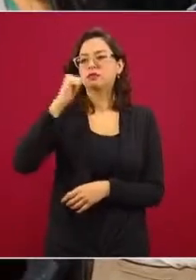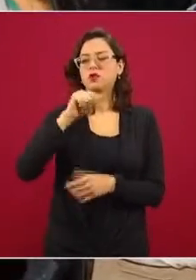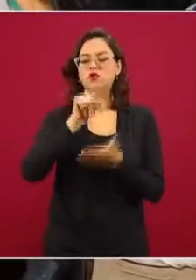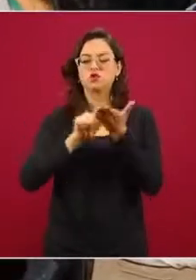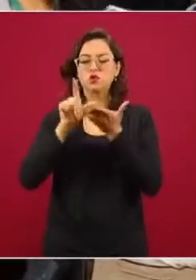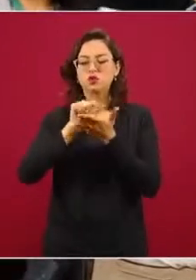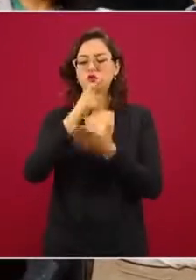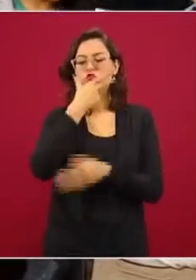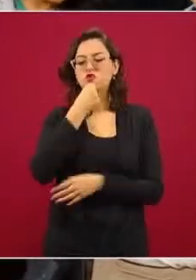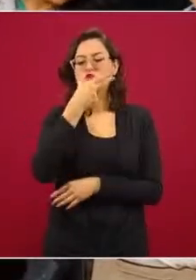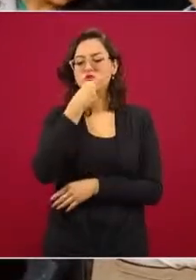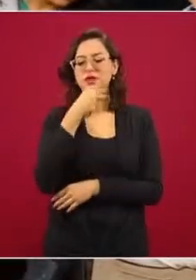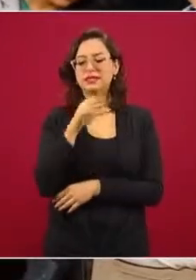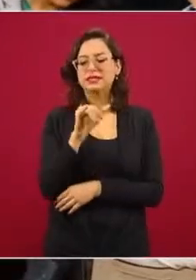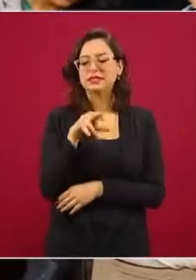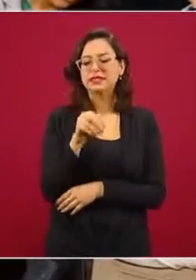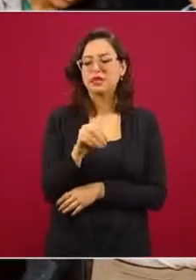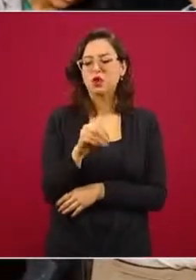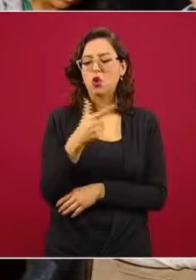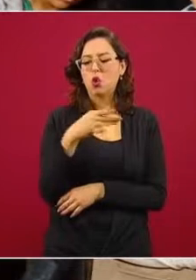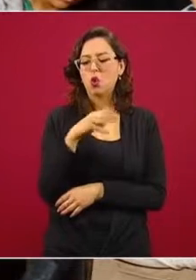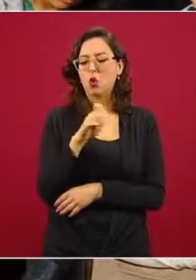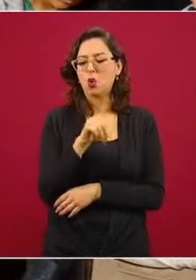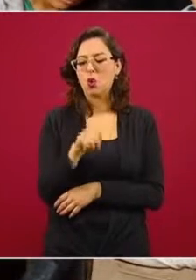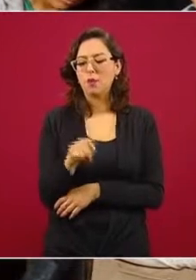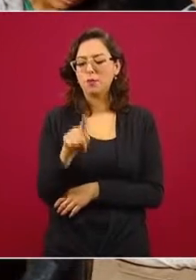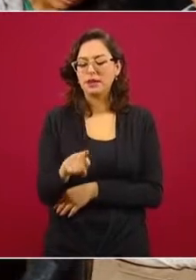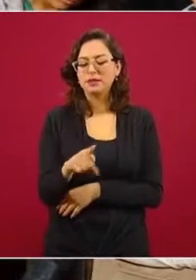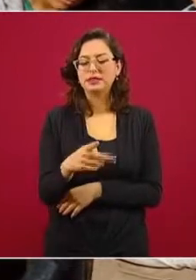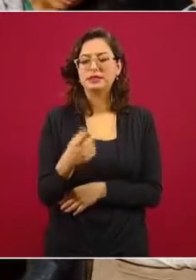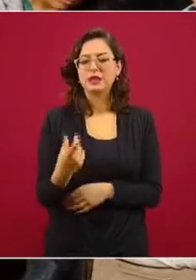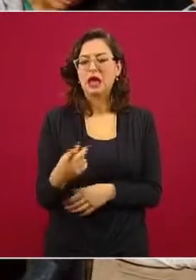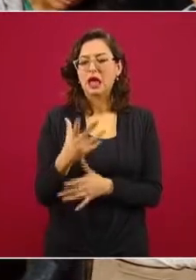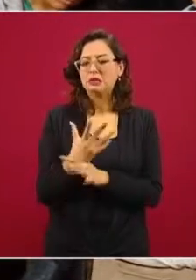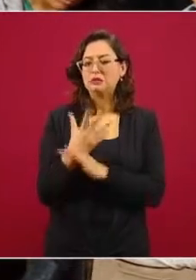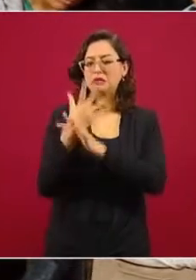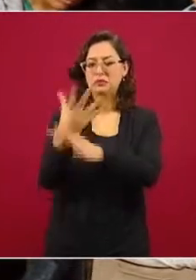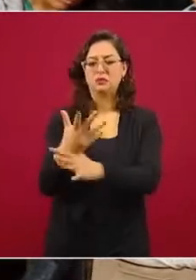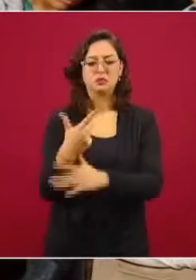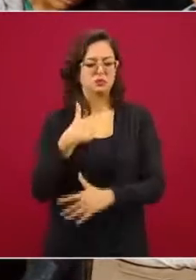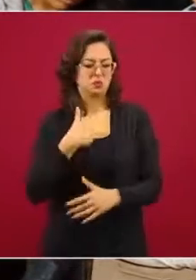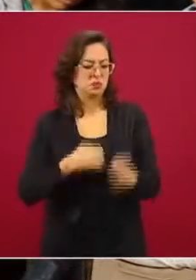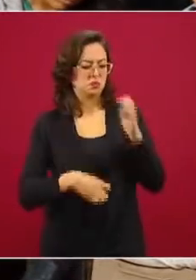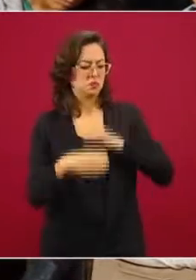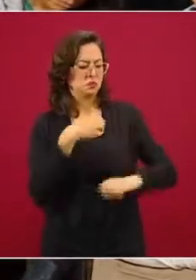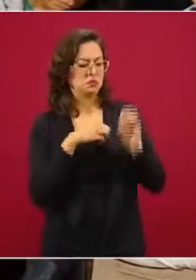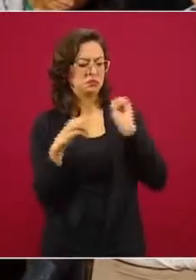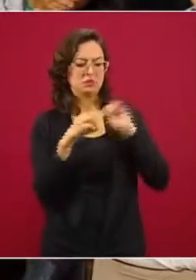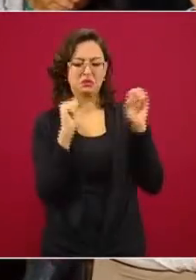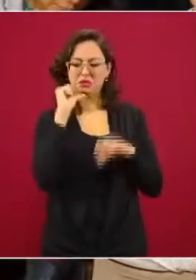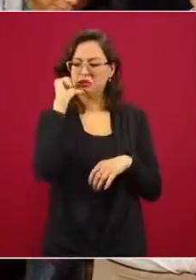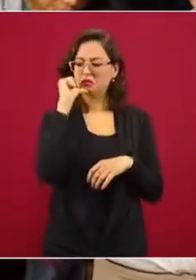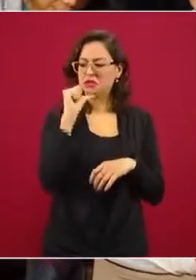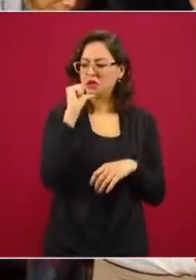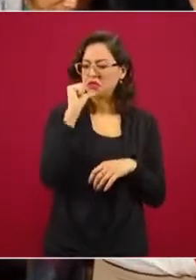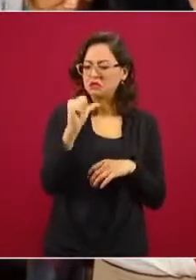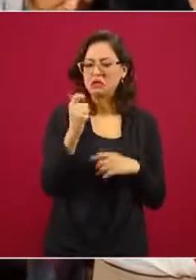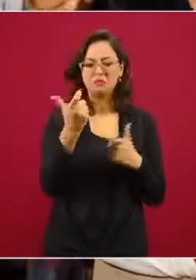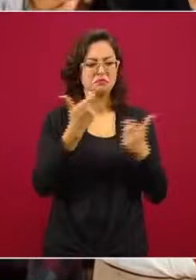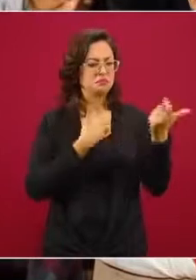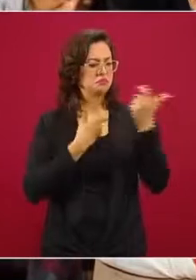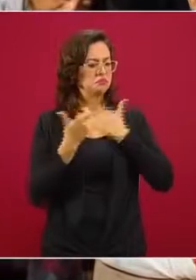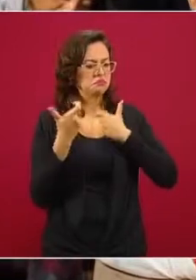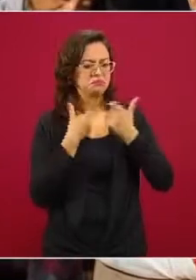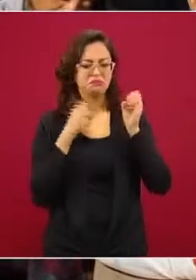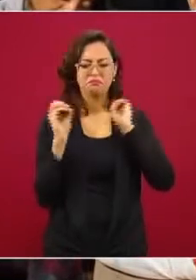diferencia de Pigmenio y Barra no es empresario, no ha recibido dinero público, no ha vendido publicidad ni